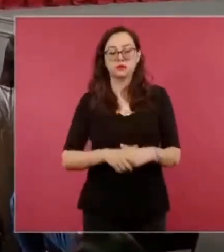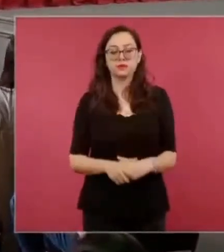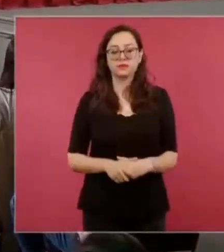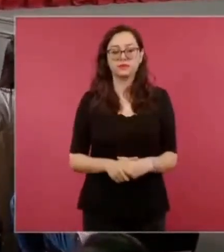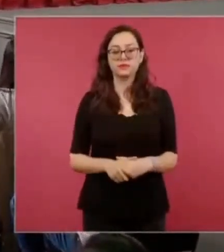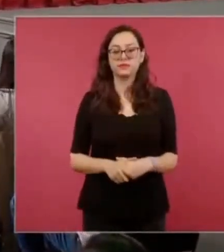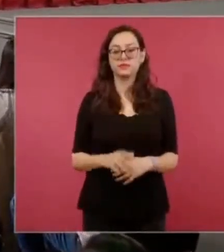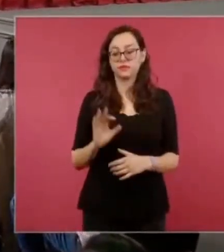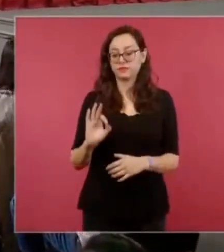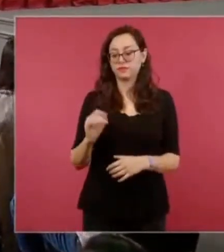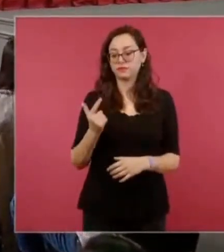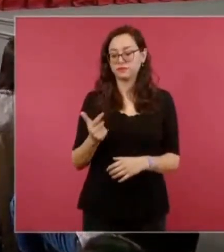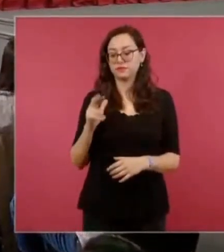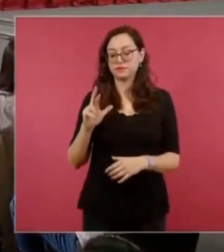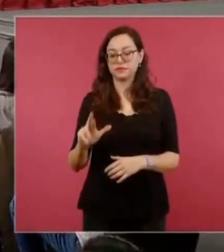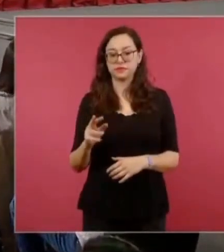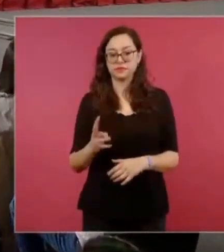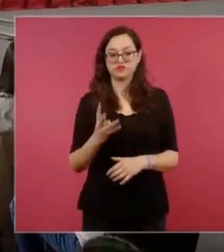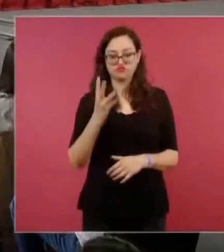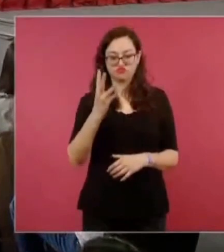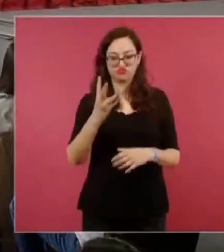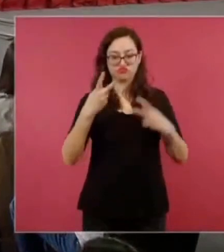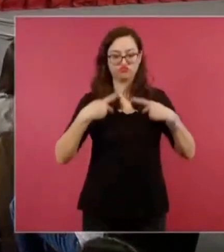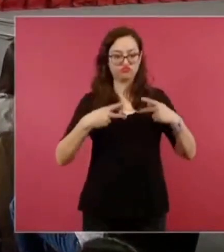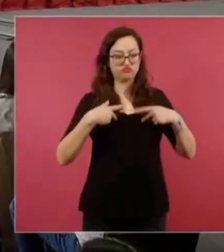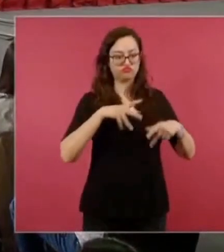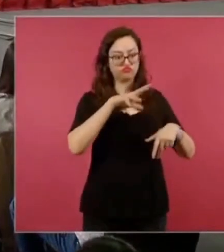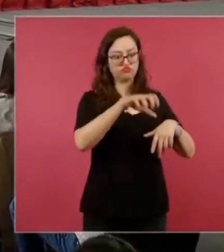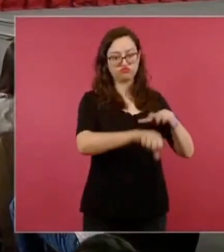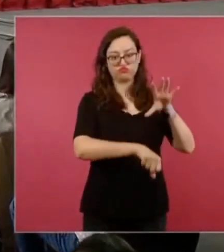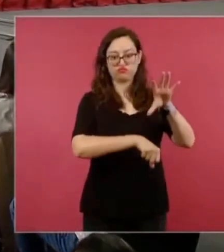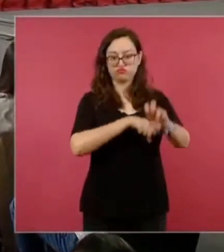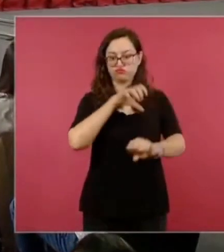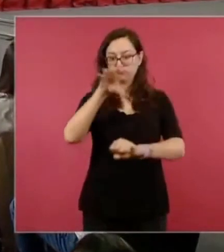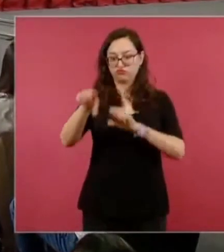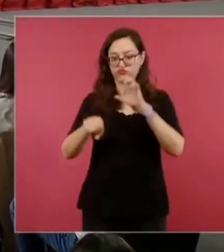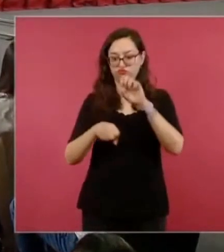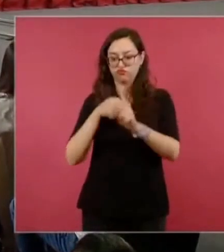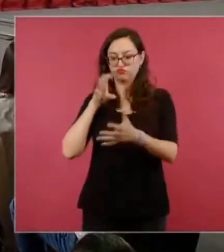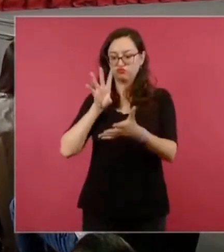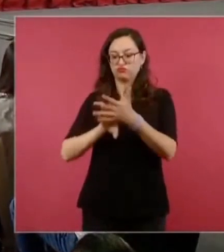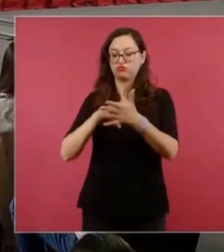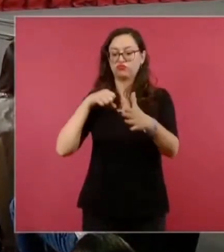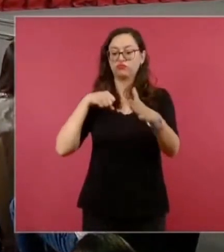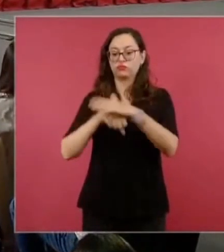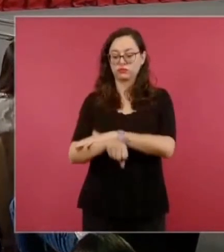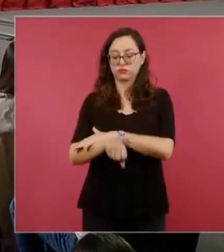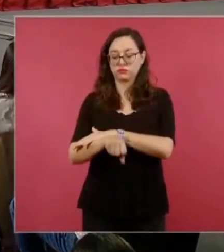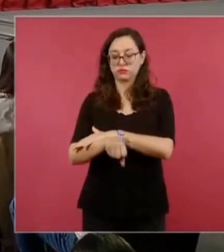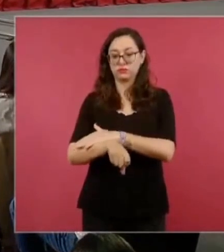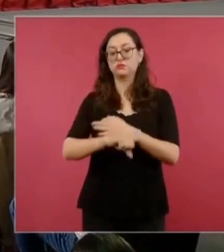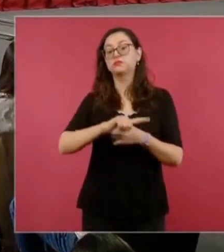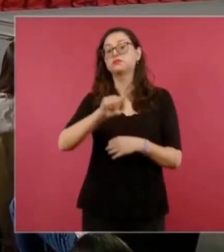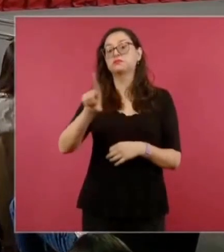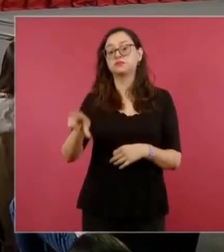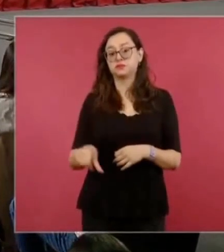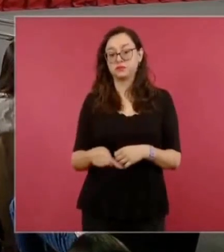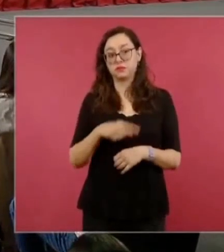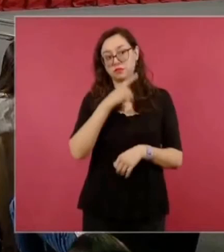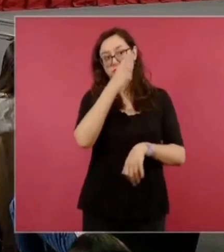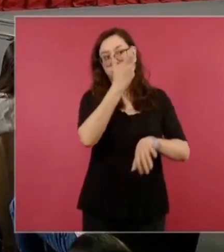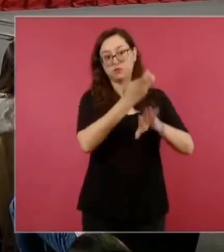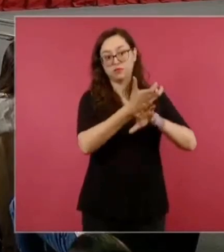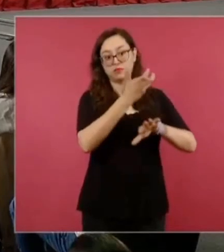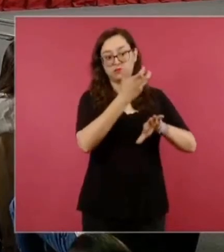de la República, están las cuatro personas requeridos por diferentes cortes de los